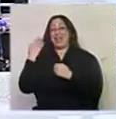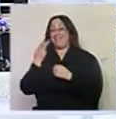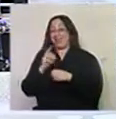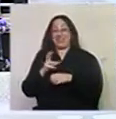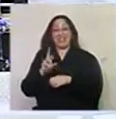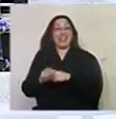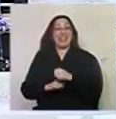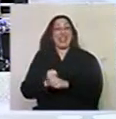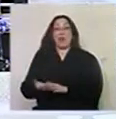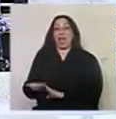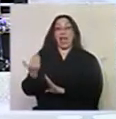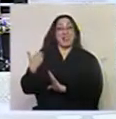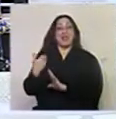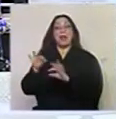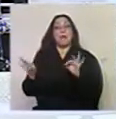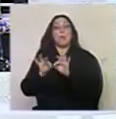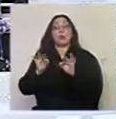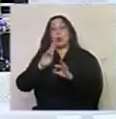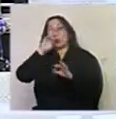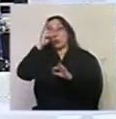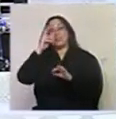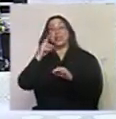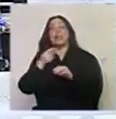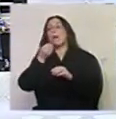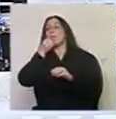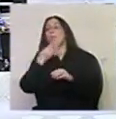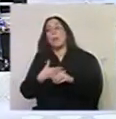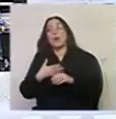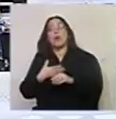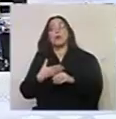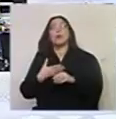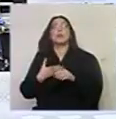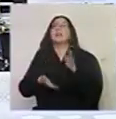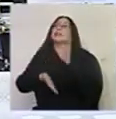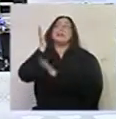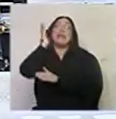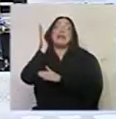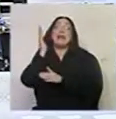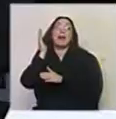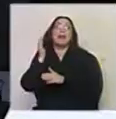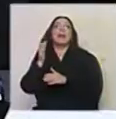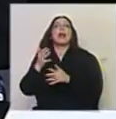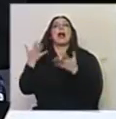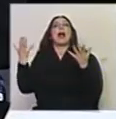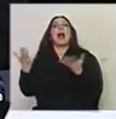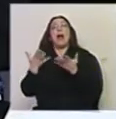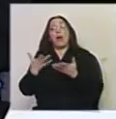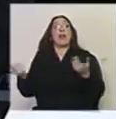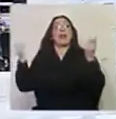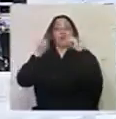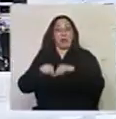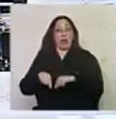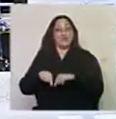30 años atrás los músicos uruguayos aquellos que eran buenos que se destacaban se iban se tenían que ir ahora vuelven no solo